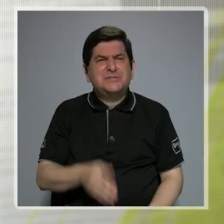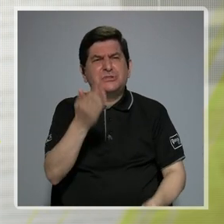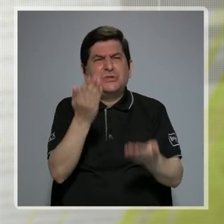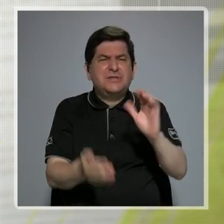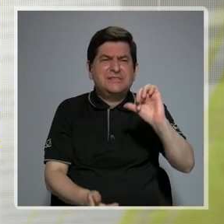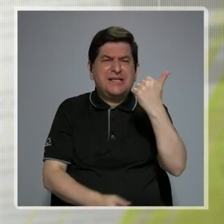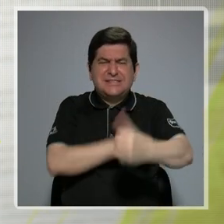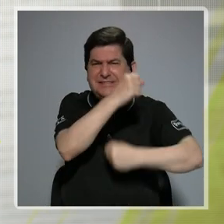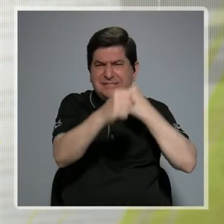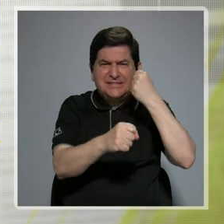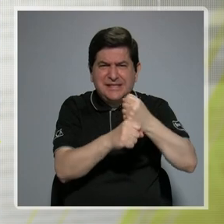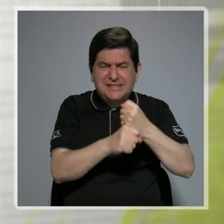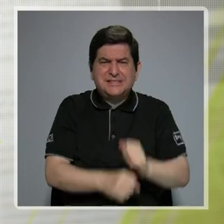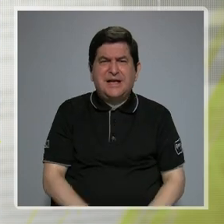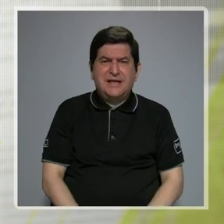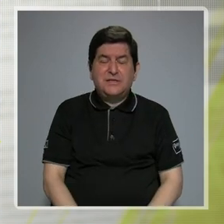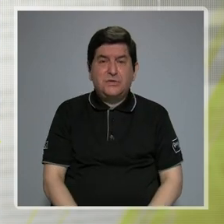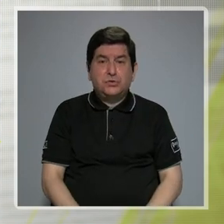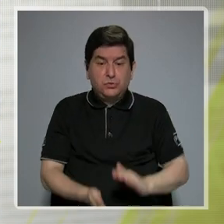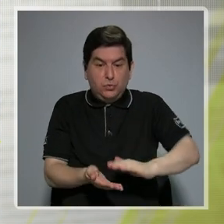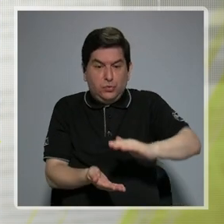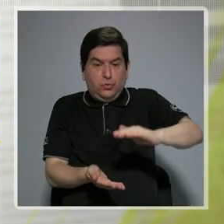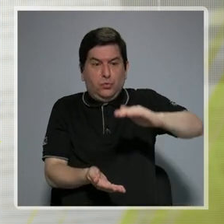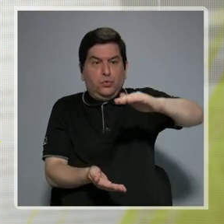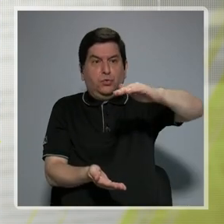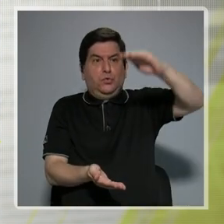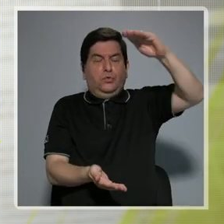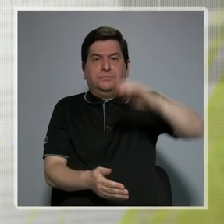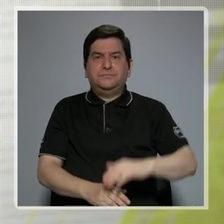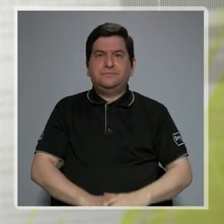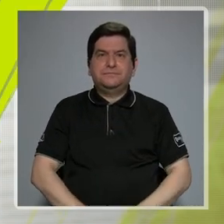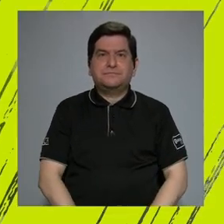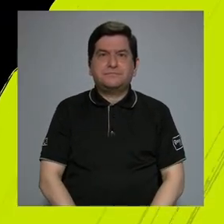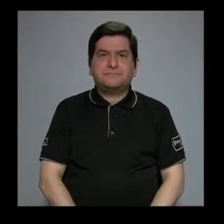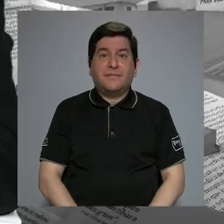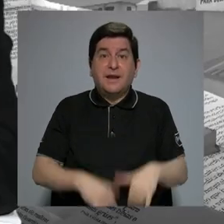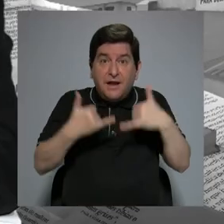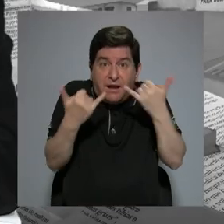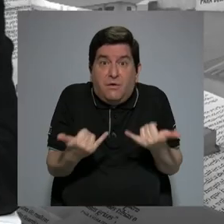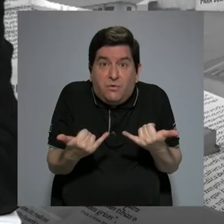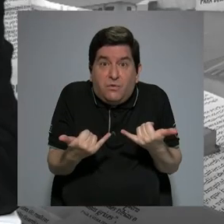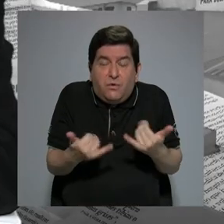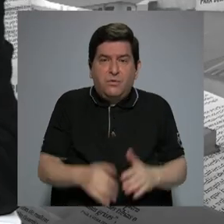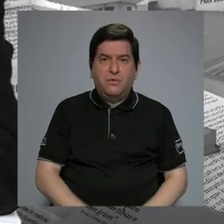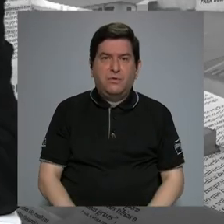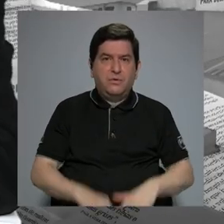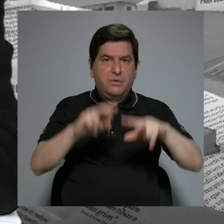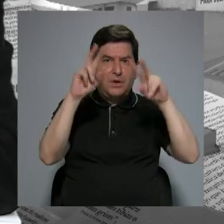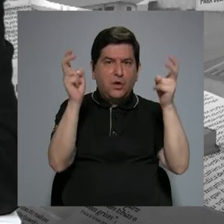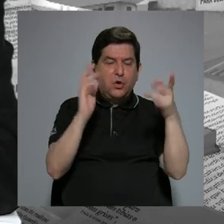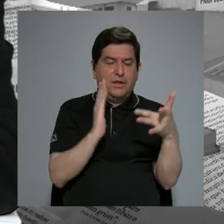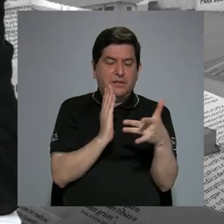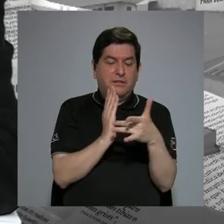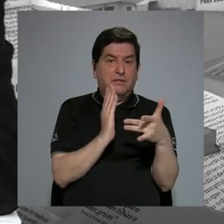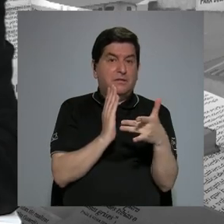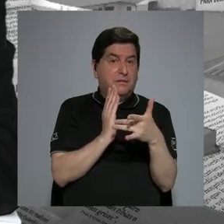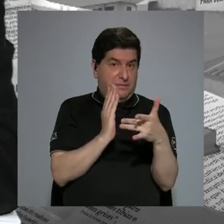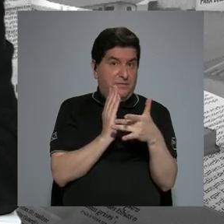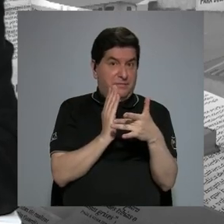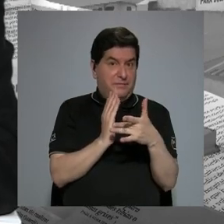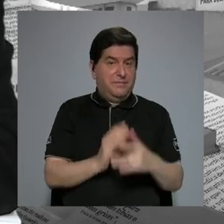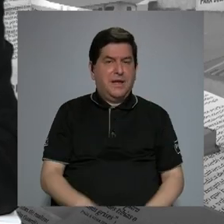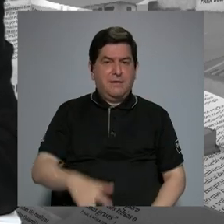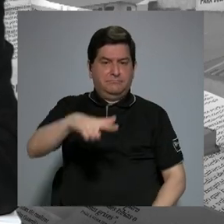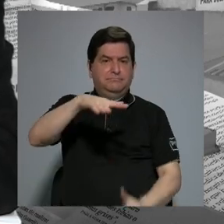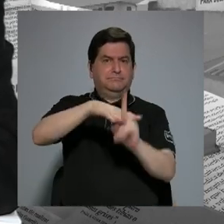10 años de forma exponencial, y bueno, ahora con el tema de las tecnologías disruptivas,